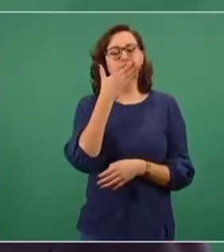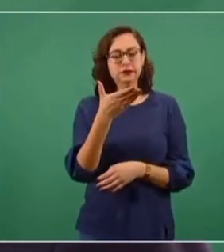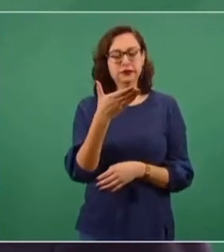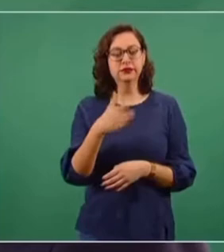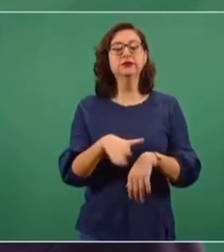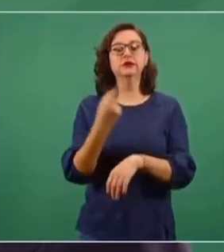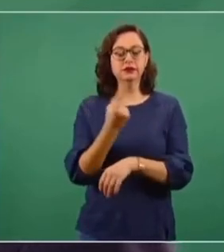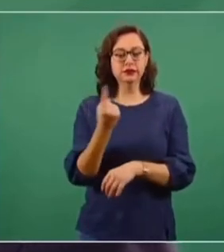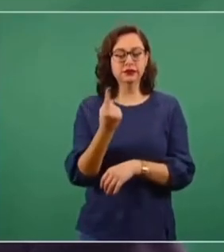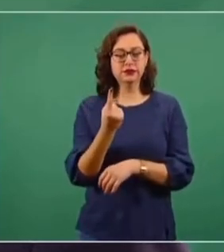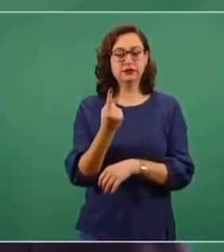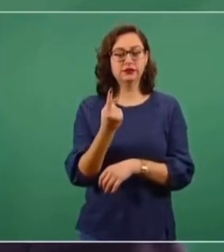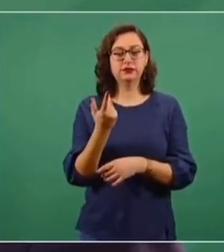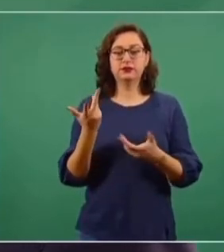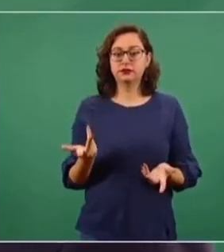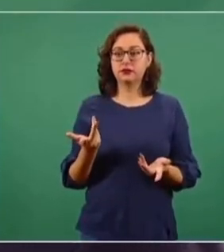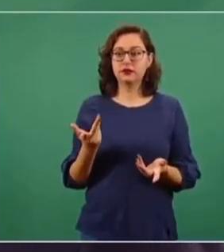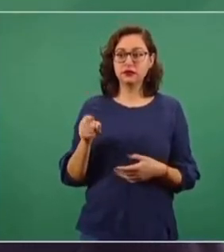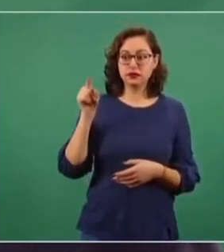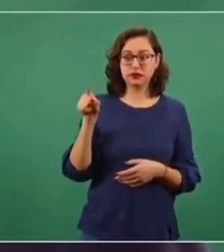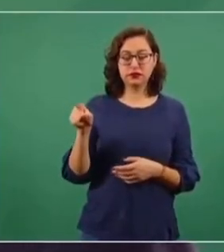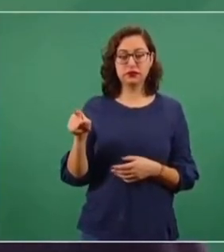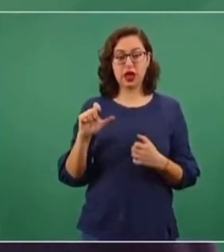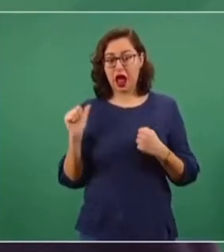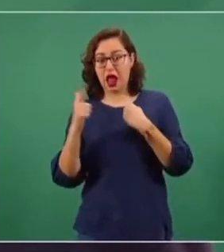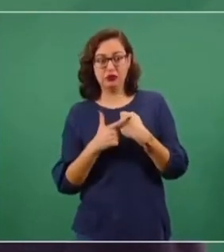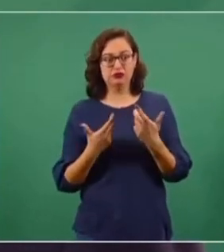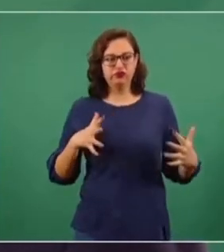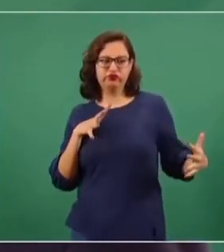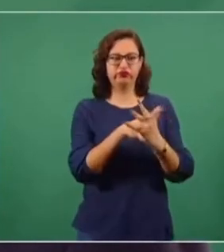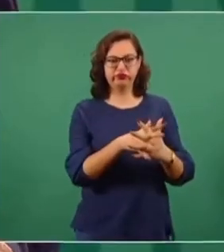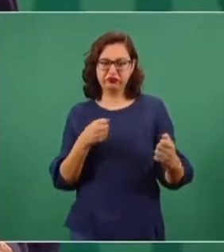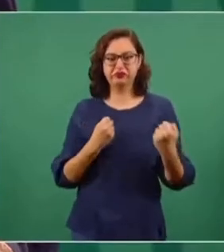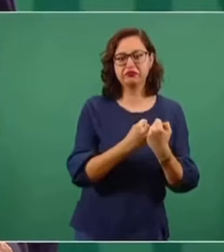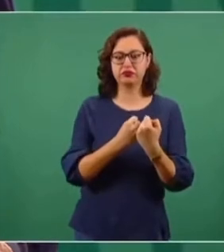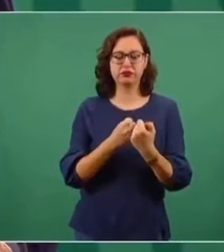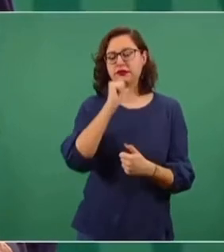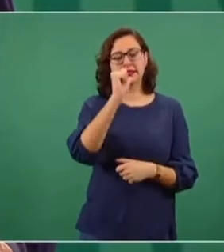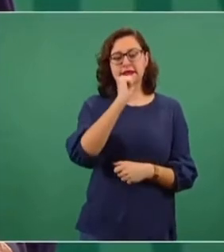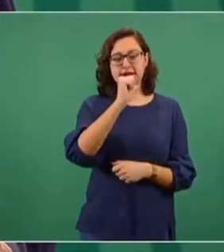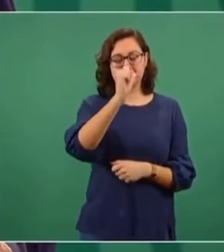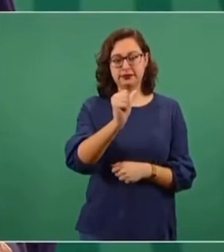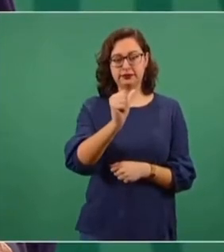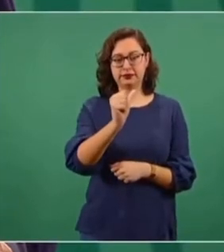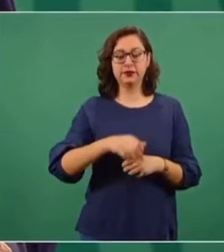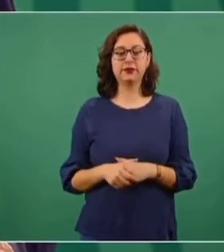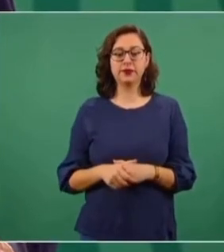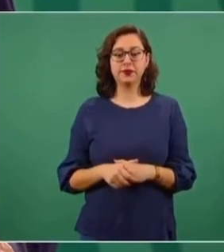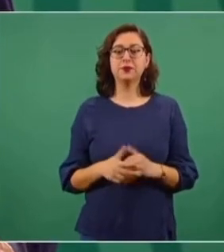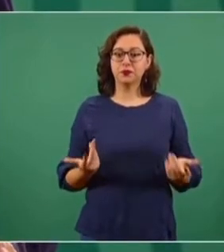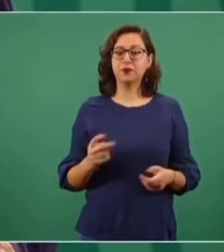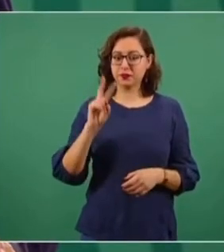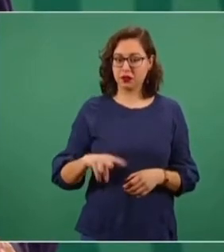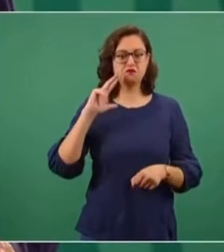porque no ha dado motivo para el enfrentamiento, para la confrontación. Y han